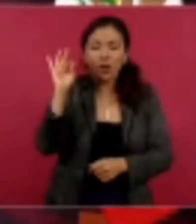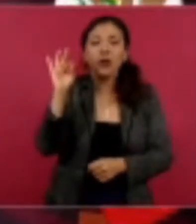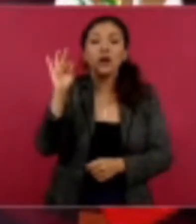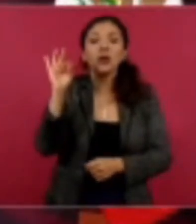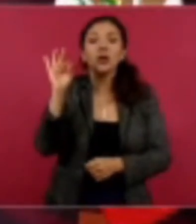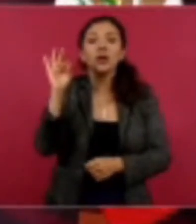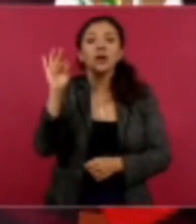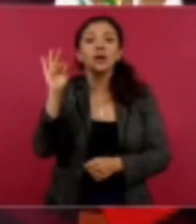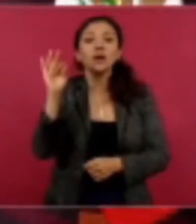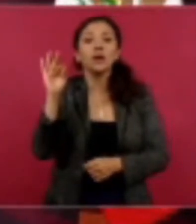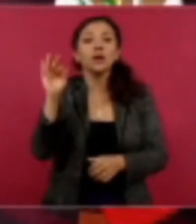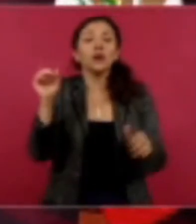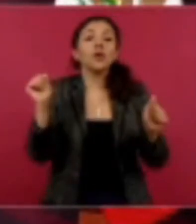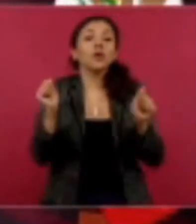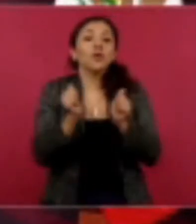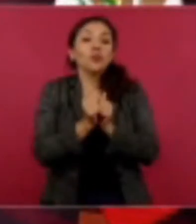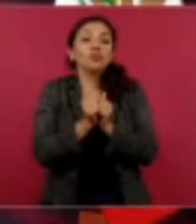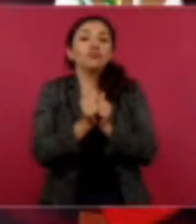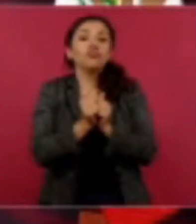participaron